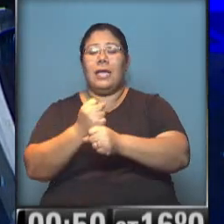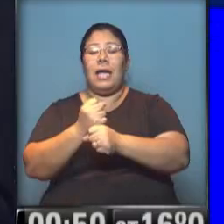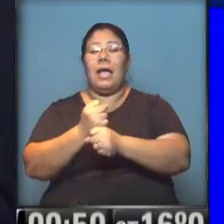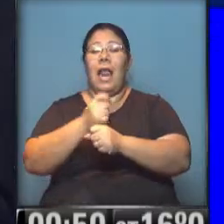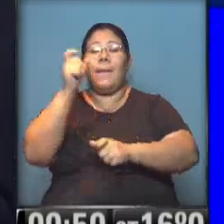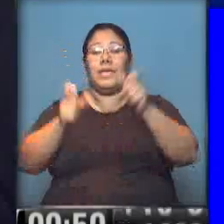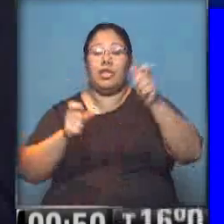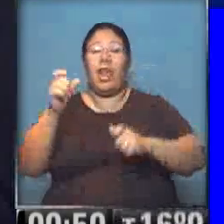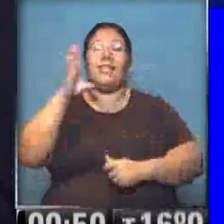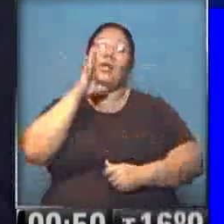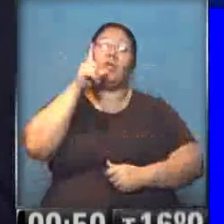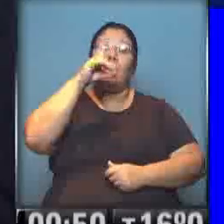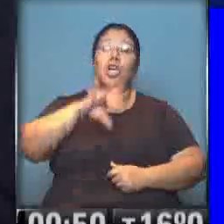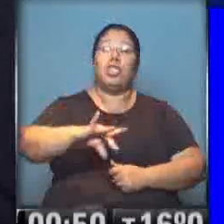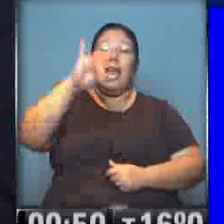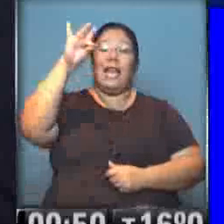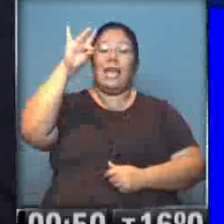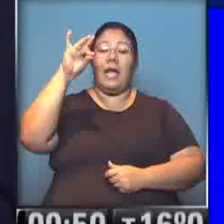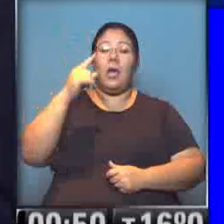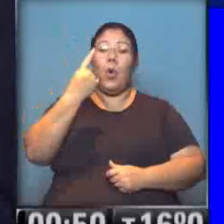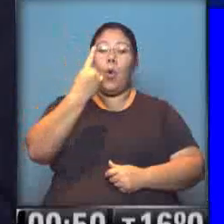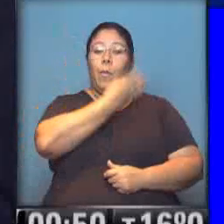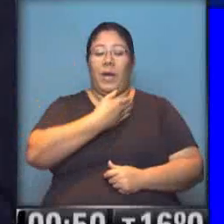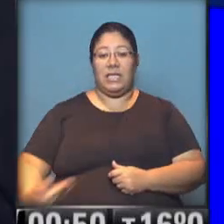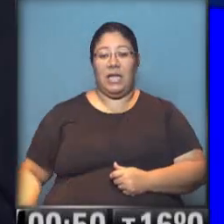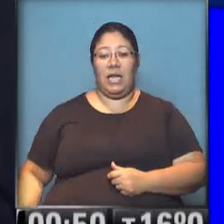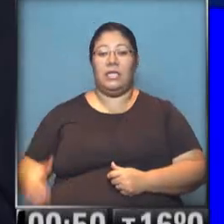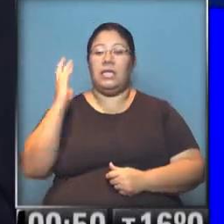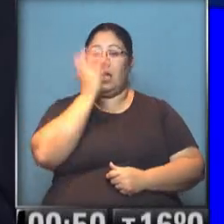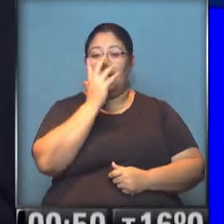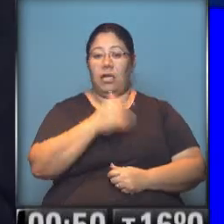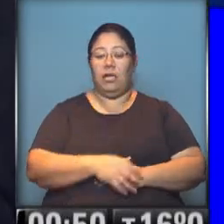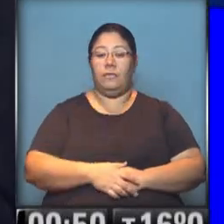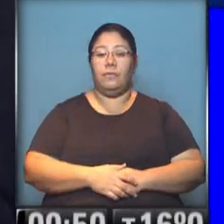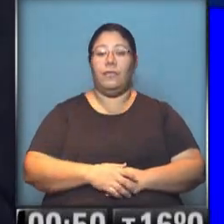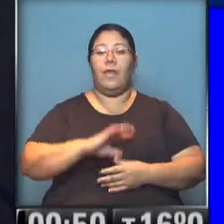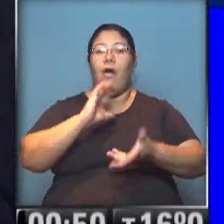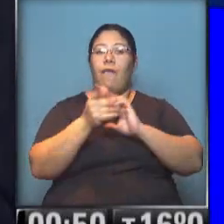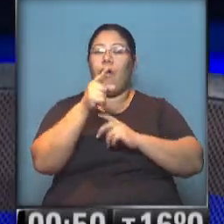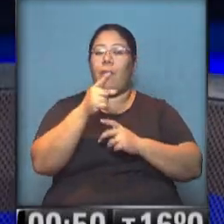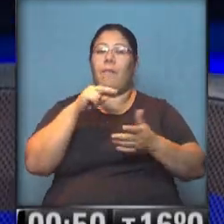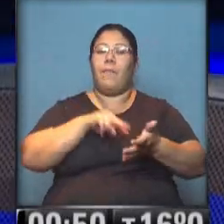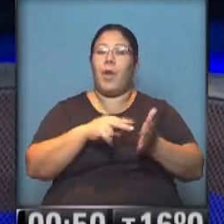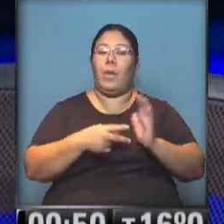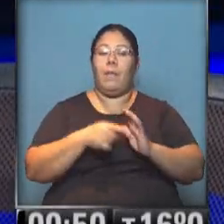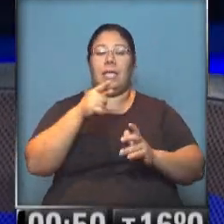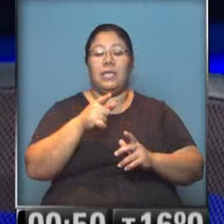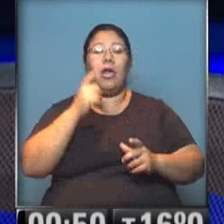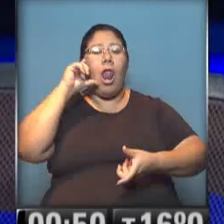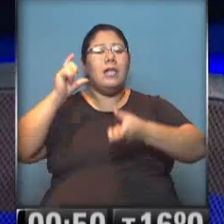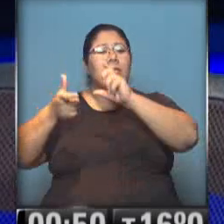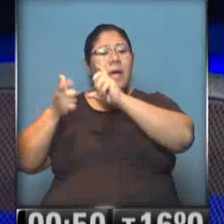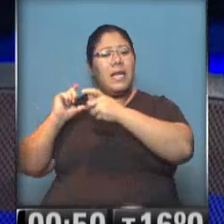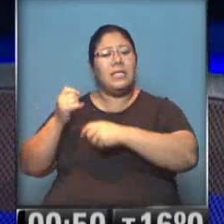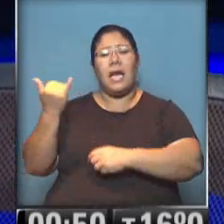presidente negro. Bueno, todos estos conflictos raciales están hoy en el tapete y están hoy estallando en Estados Unidos. Con la experiencia que tenés, te